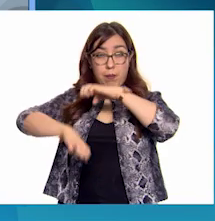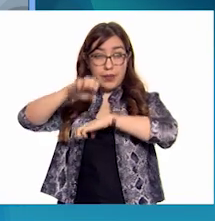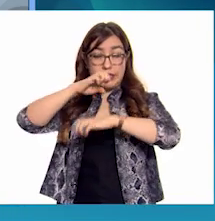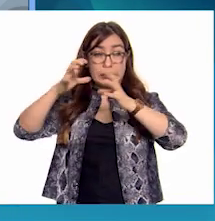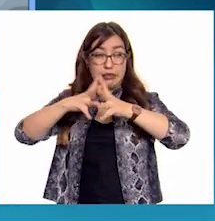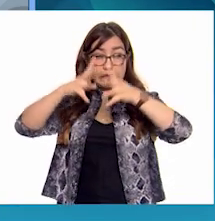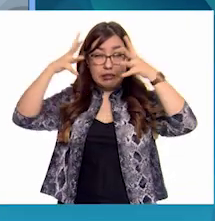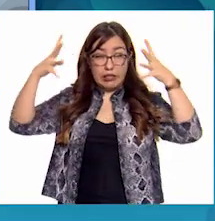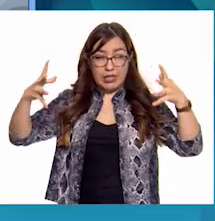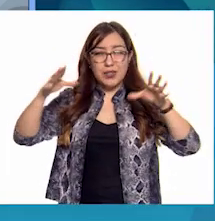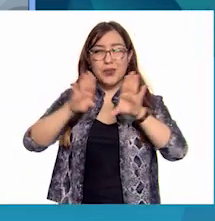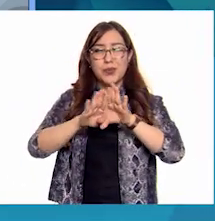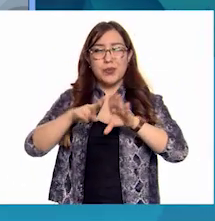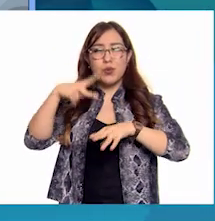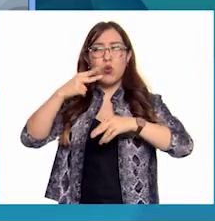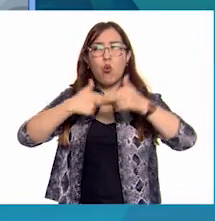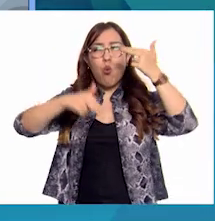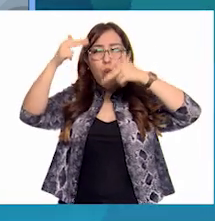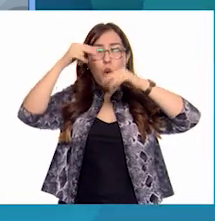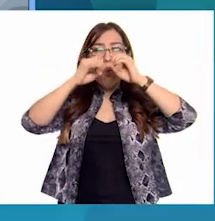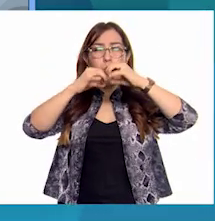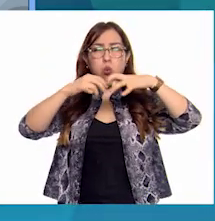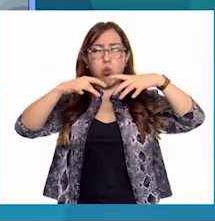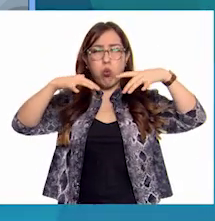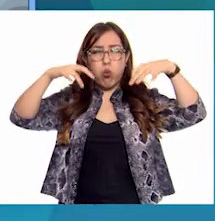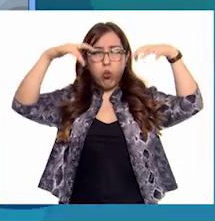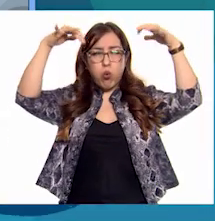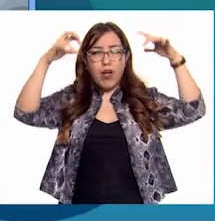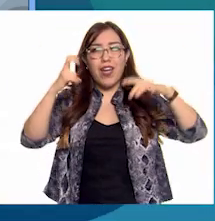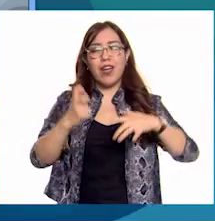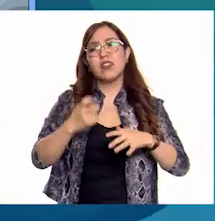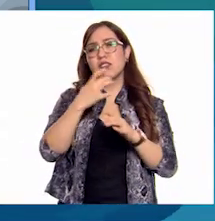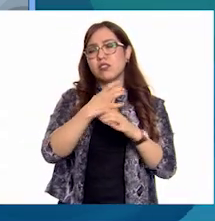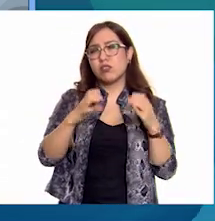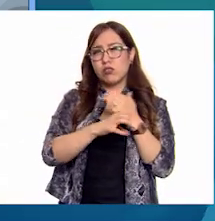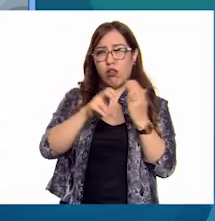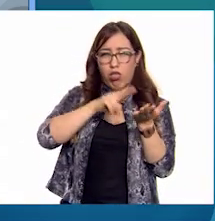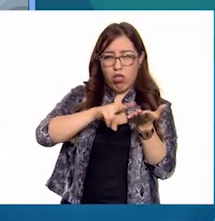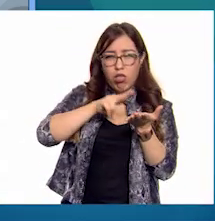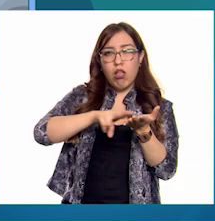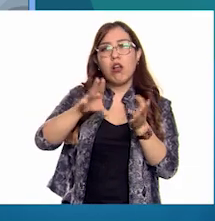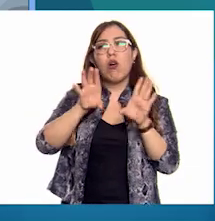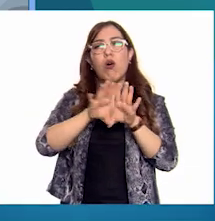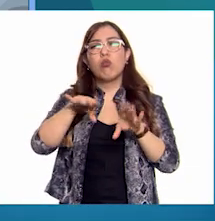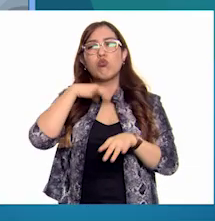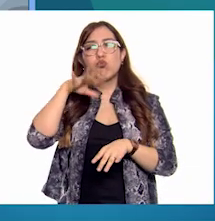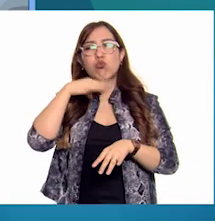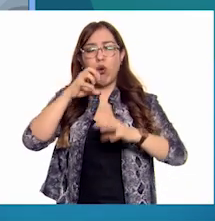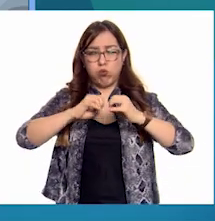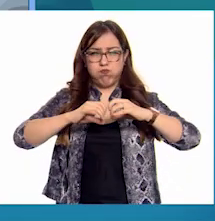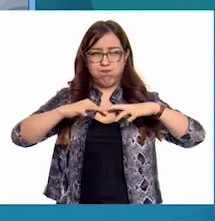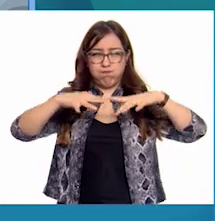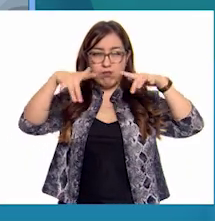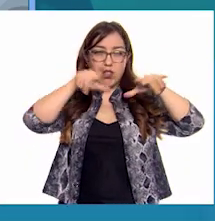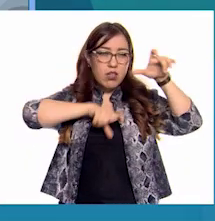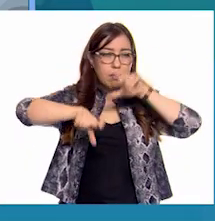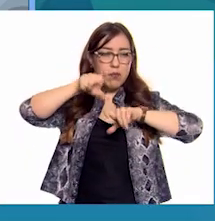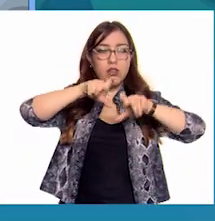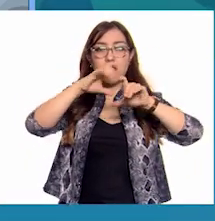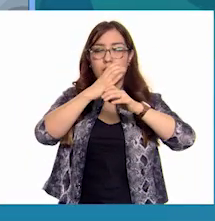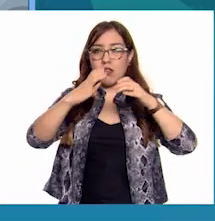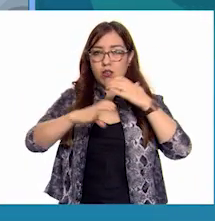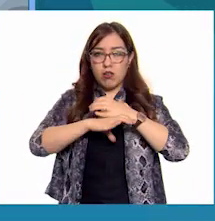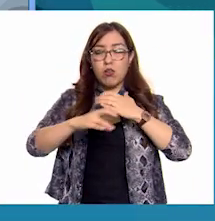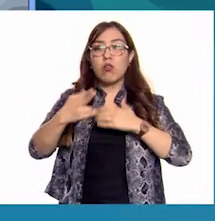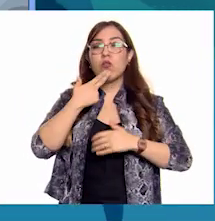al medio ambiente y que representan un gran peligro por las grandes cantidades que pueden verter, por los químicos que se utilizan